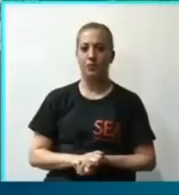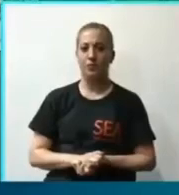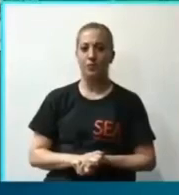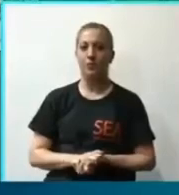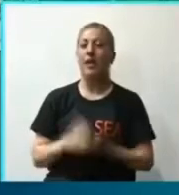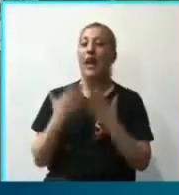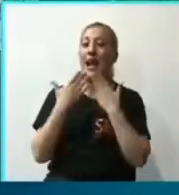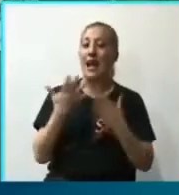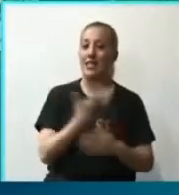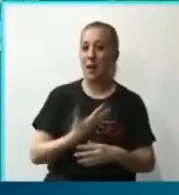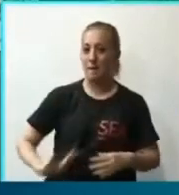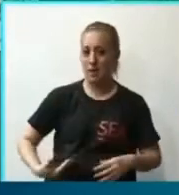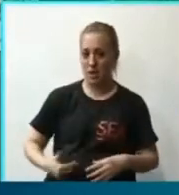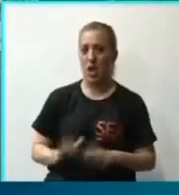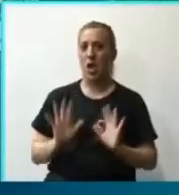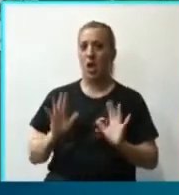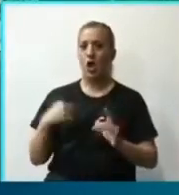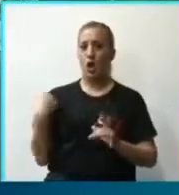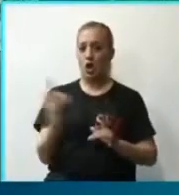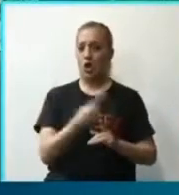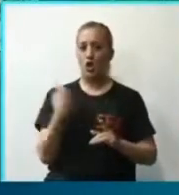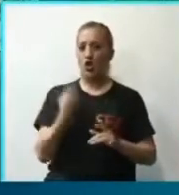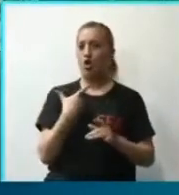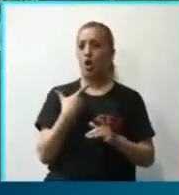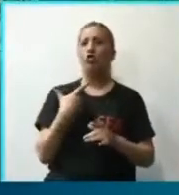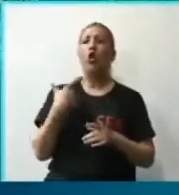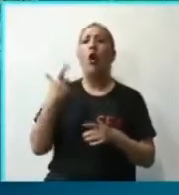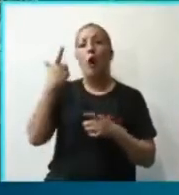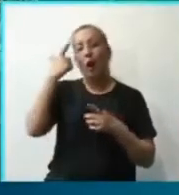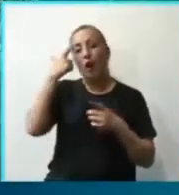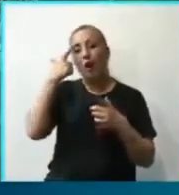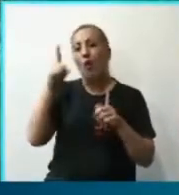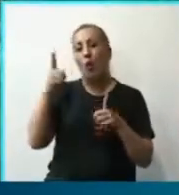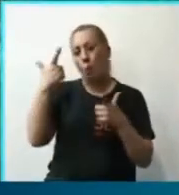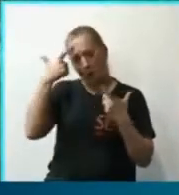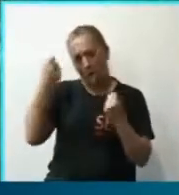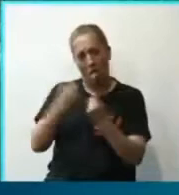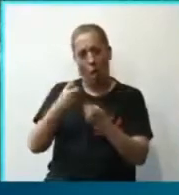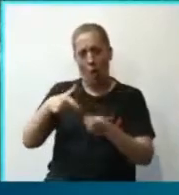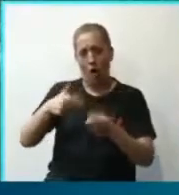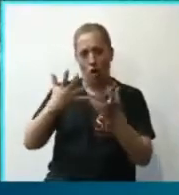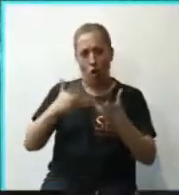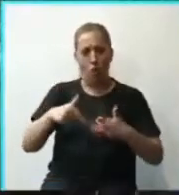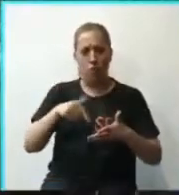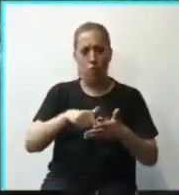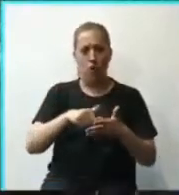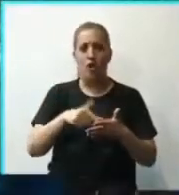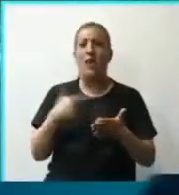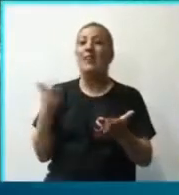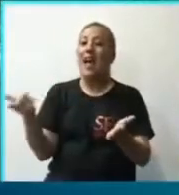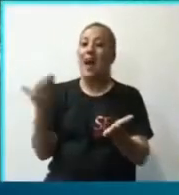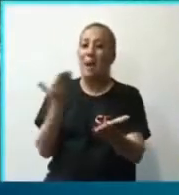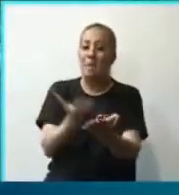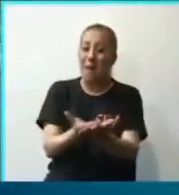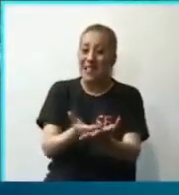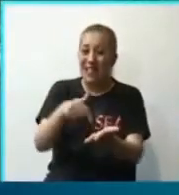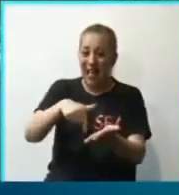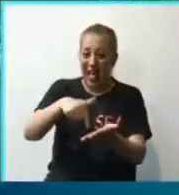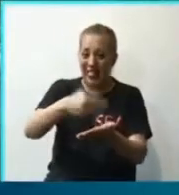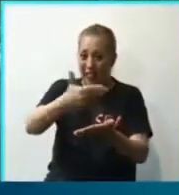Gracias, Presidente. Mire, nosotros no vamos a acompañar este proyecto. Acá, en la presentación, creo que se hace,